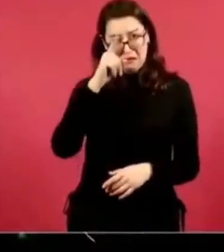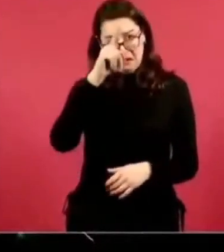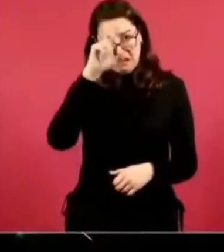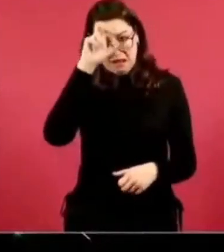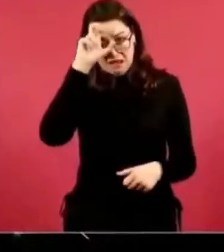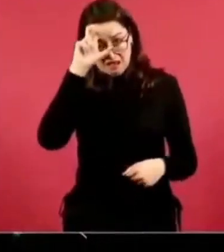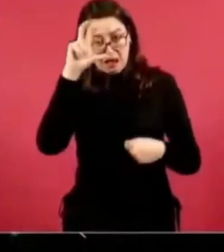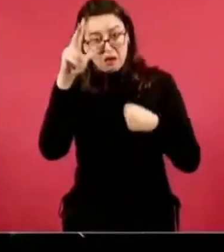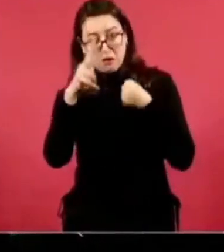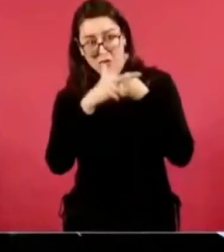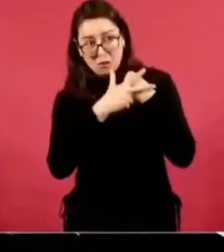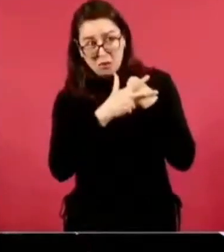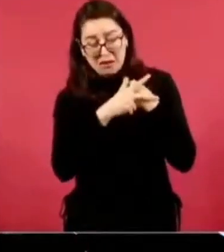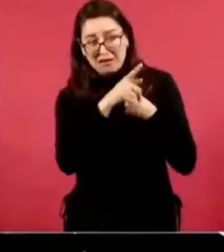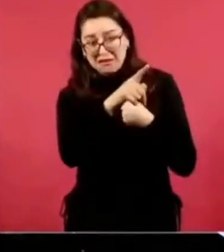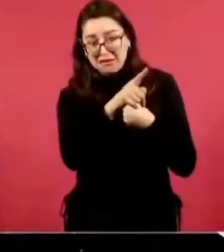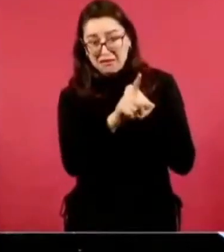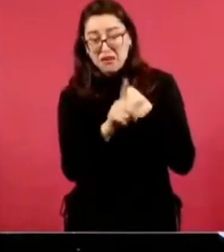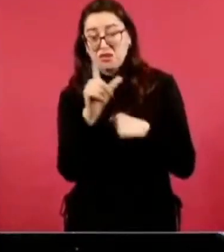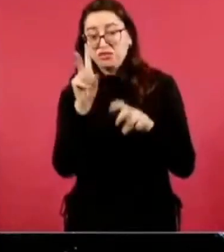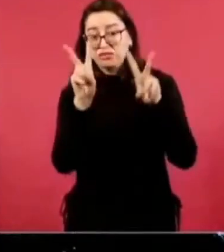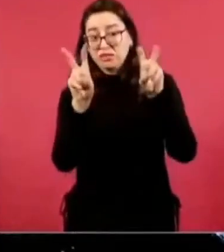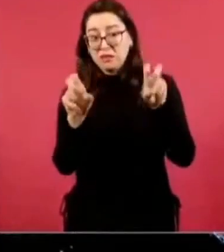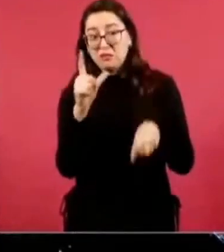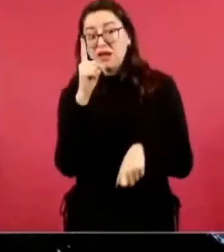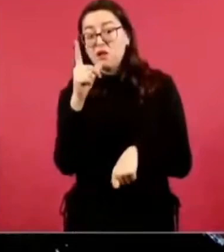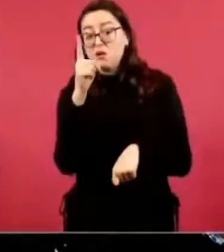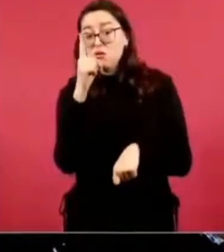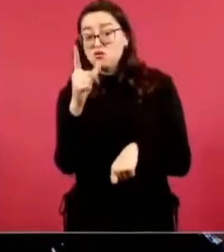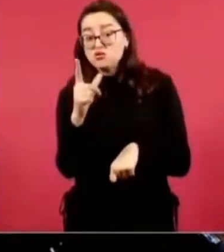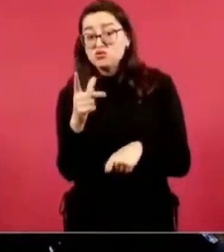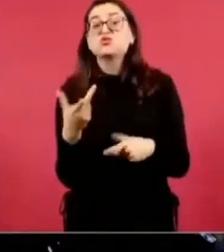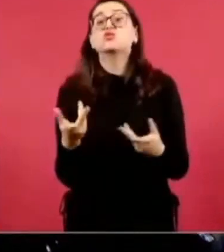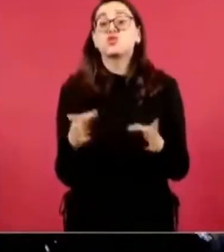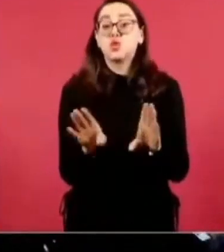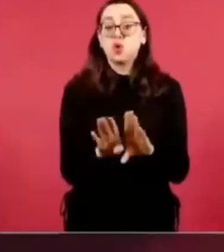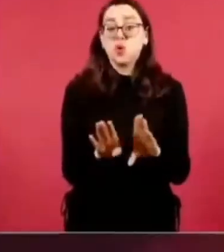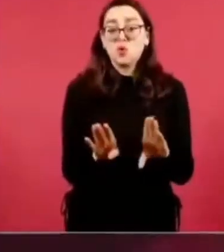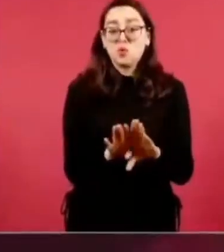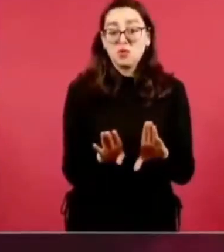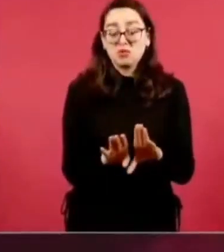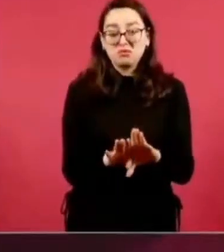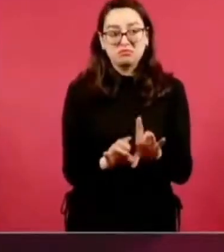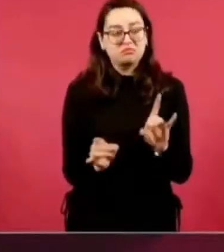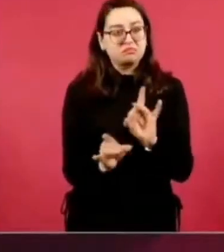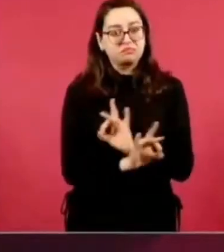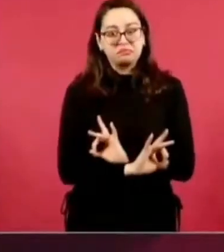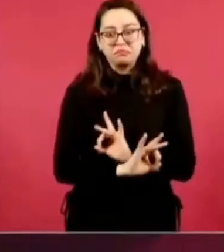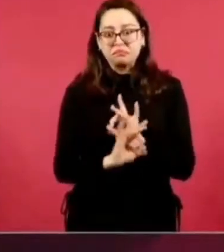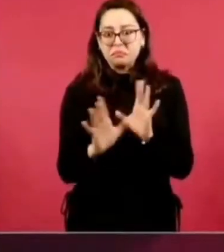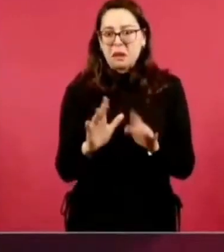cómo aumentaron el precio